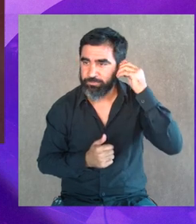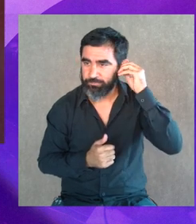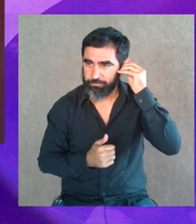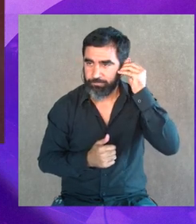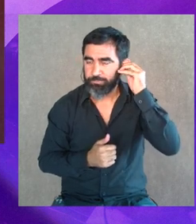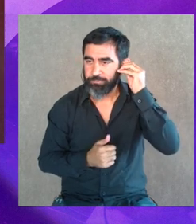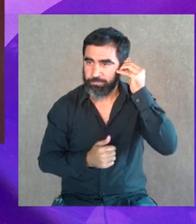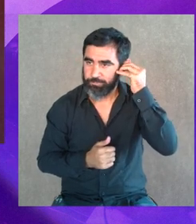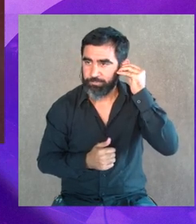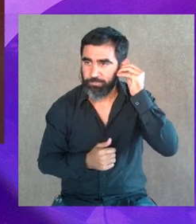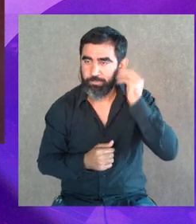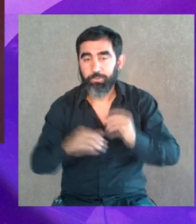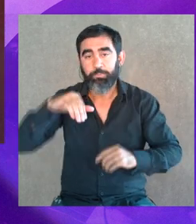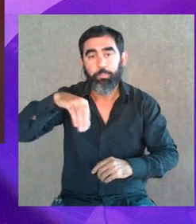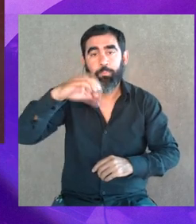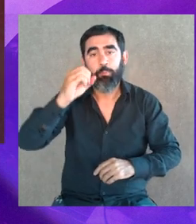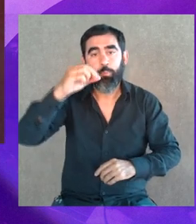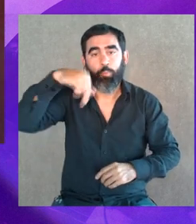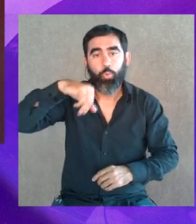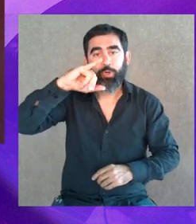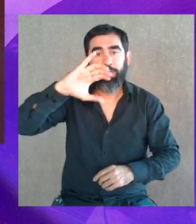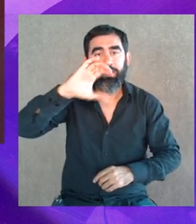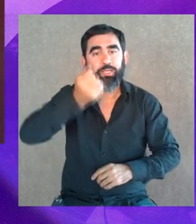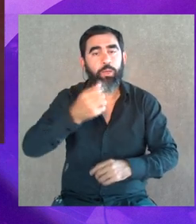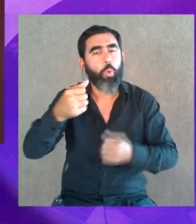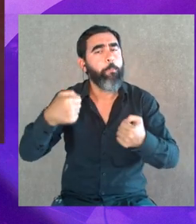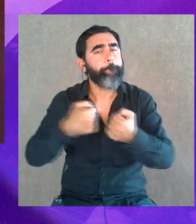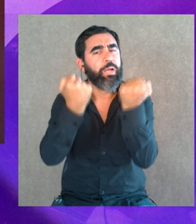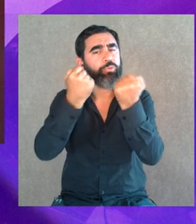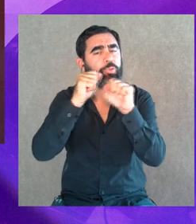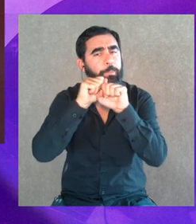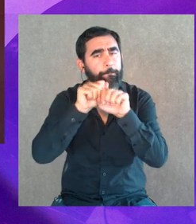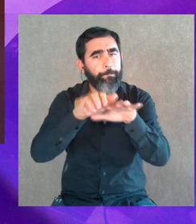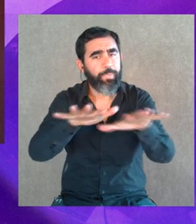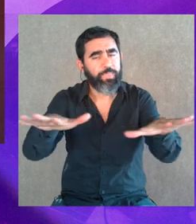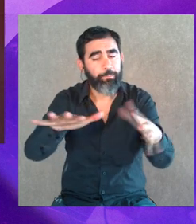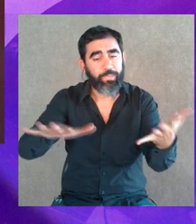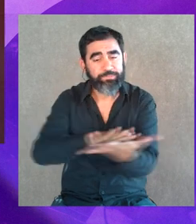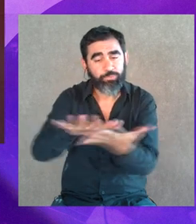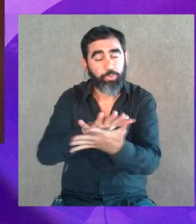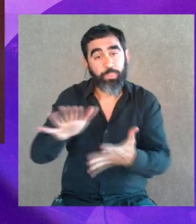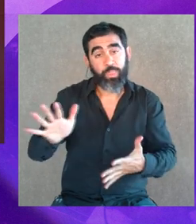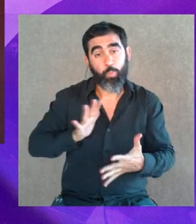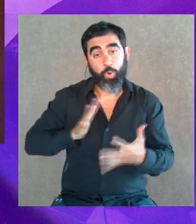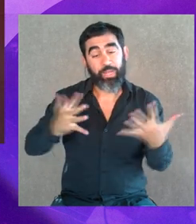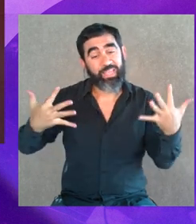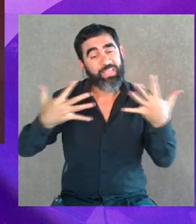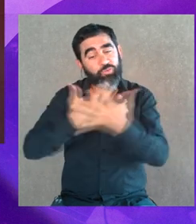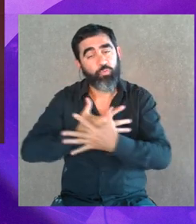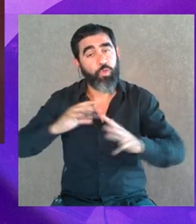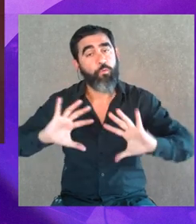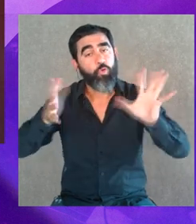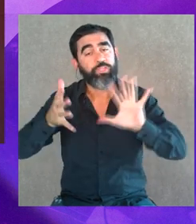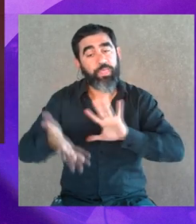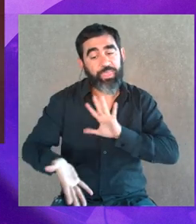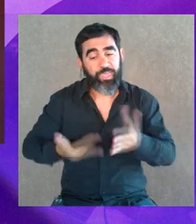Bien, gracias María. María, Mónica, ¿qué impacto tuvo y tiene la pandemia en la situación de las mujeres que sufren violencia